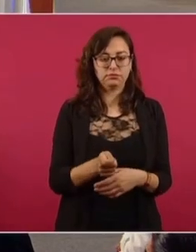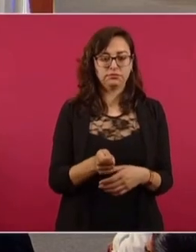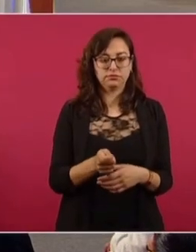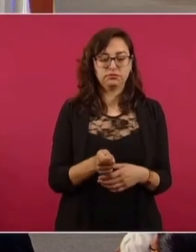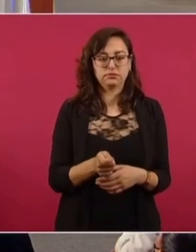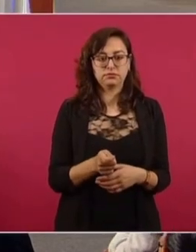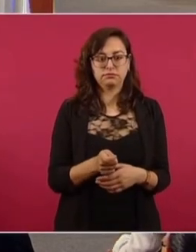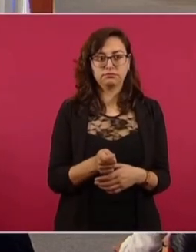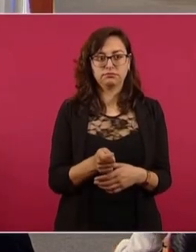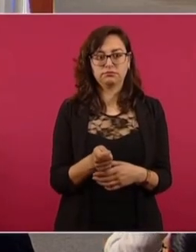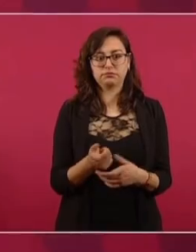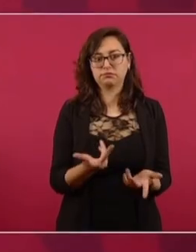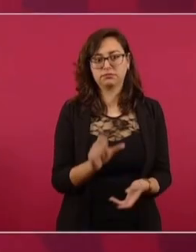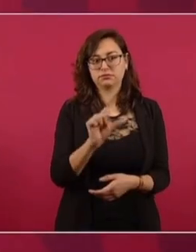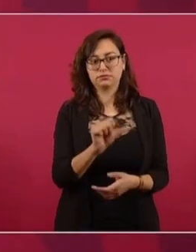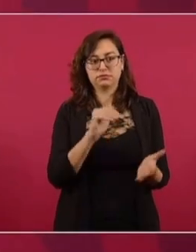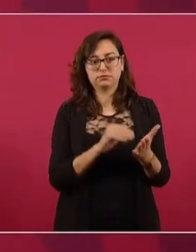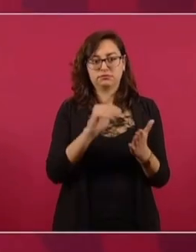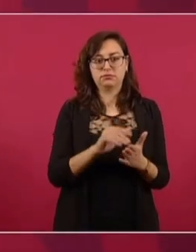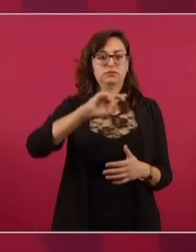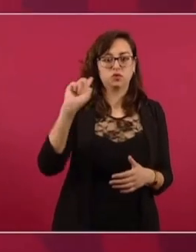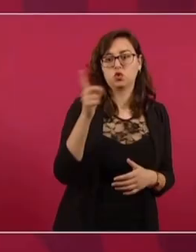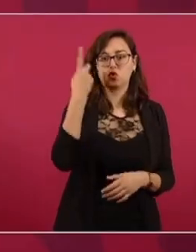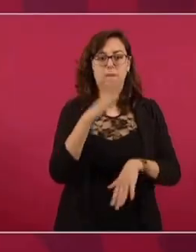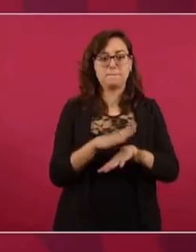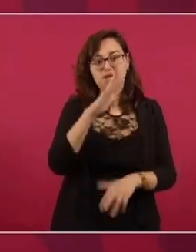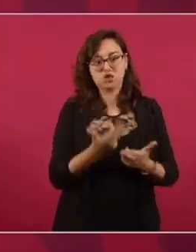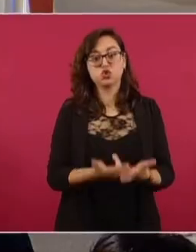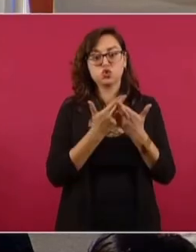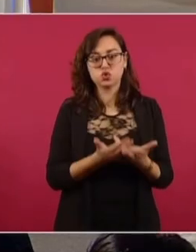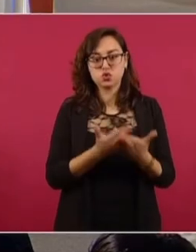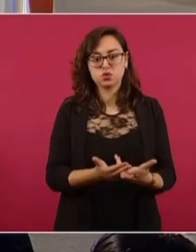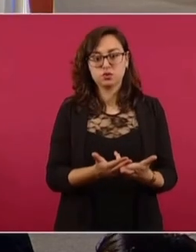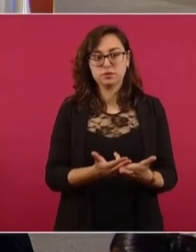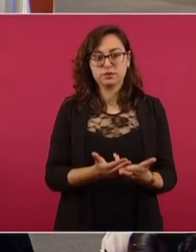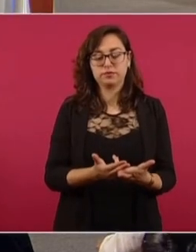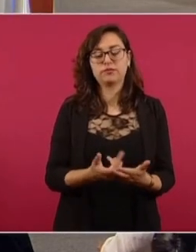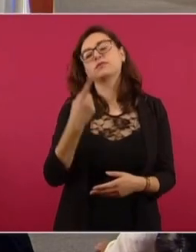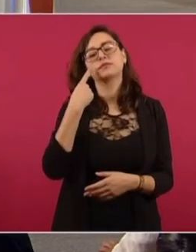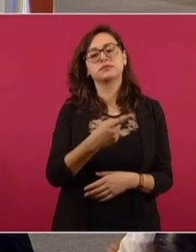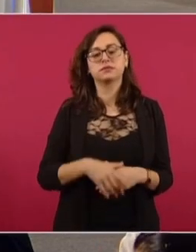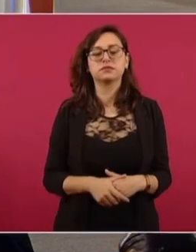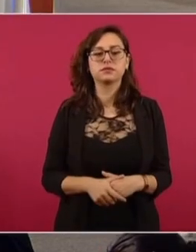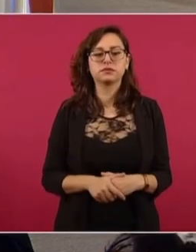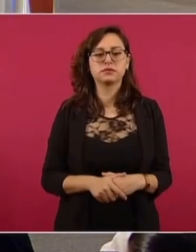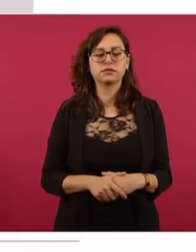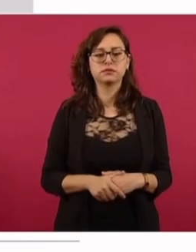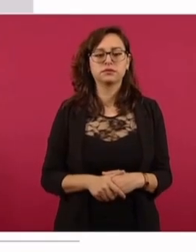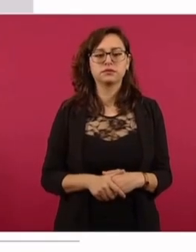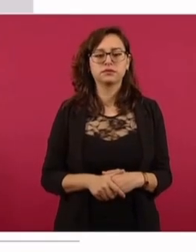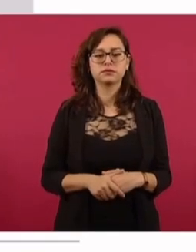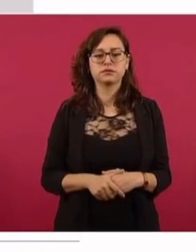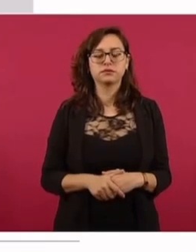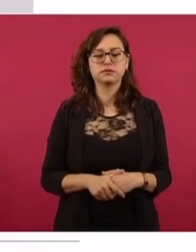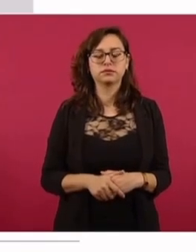obteniendo 16 mil millones de dólares adicionales. Pero es esto, miren la inflación nuestra,